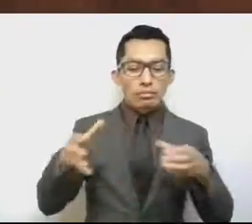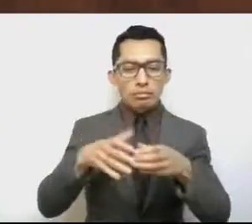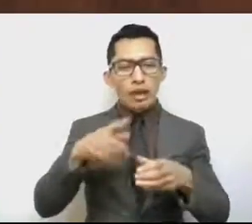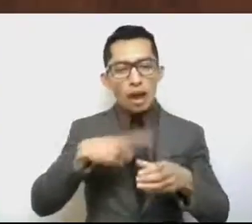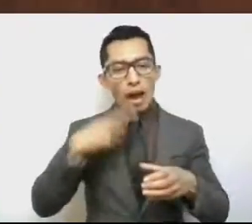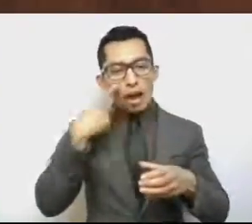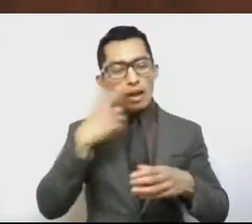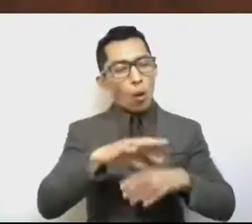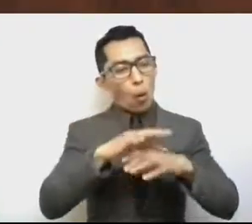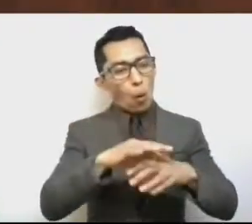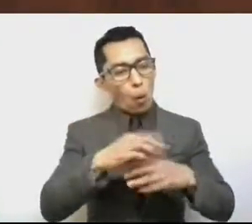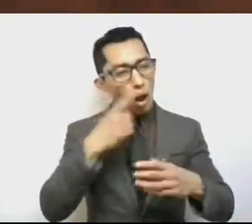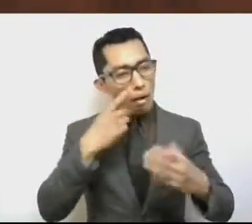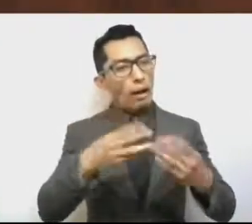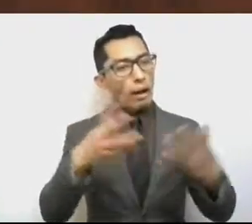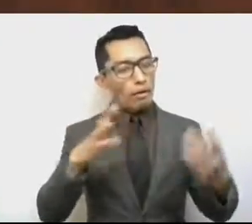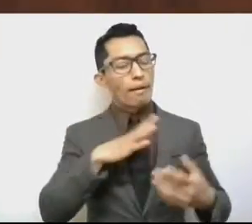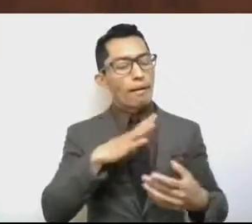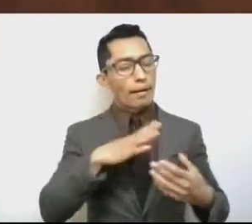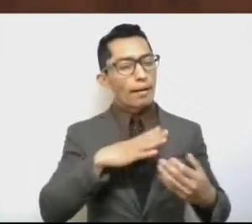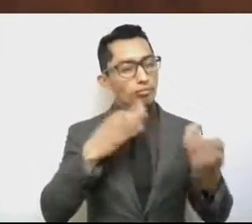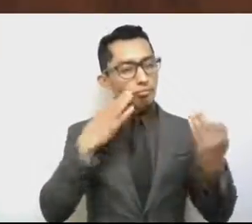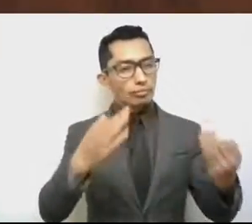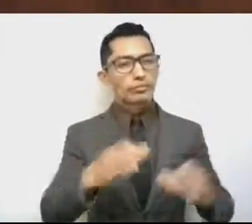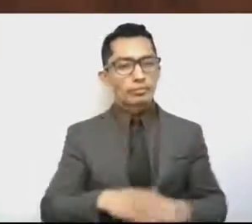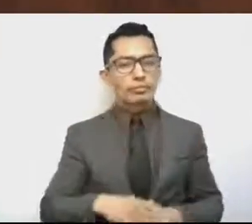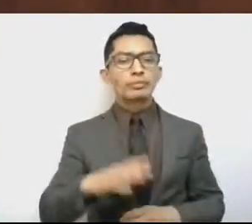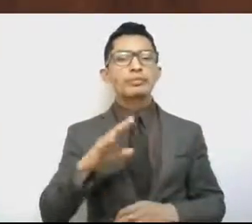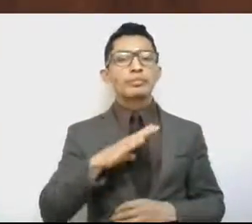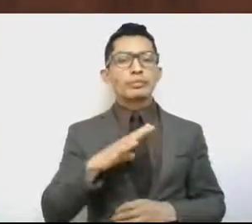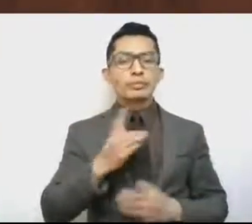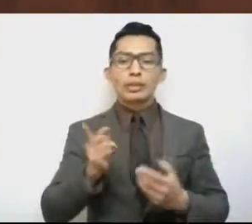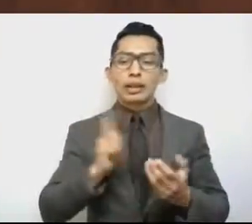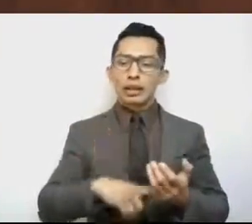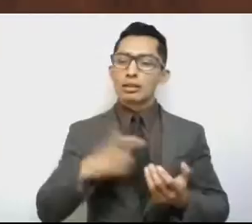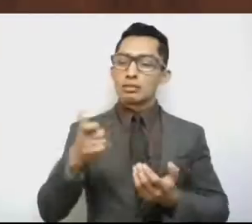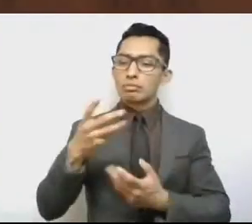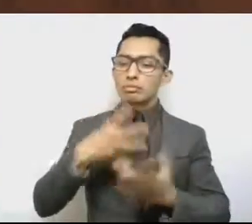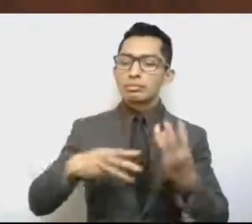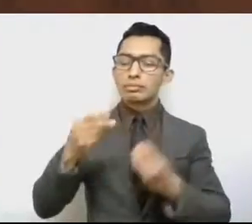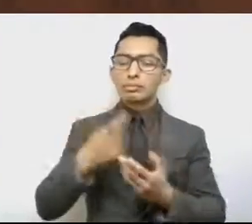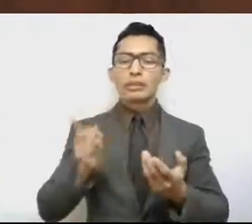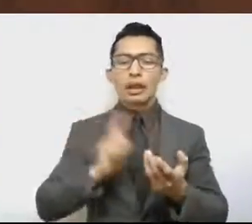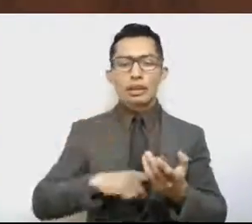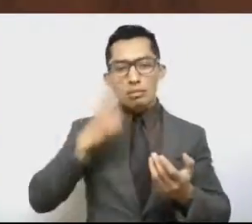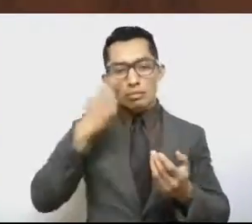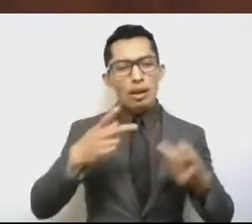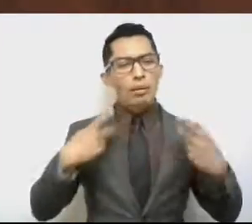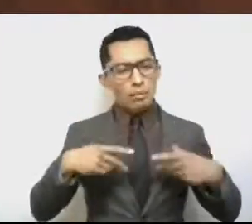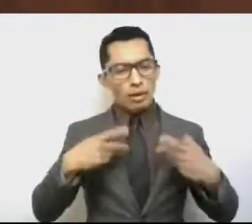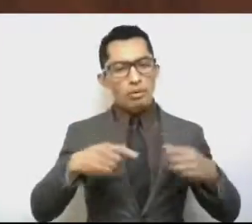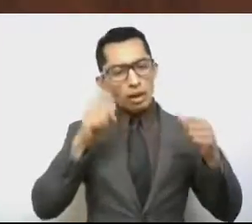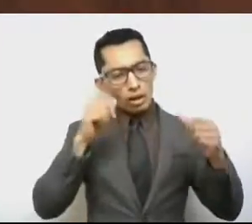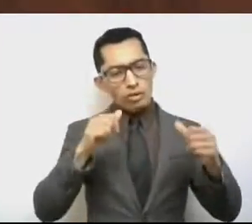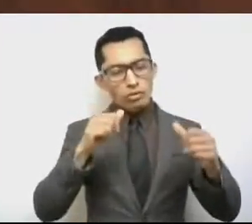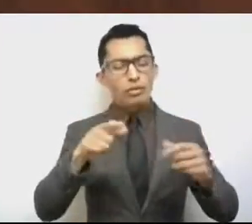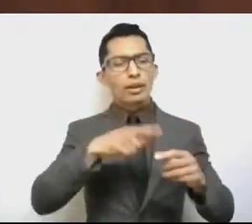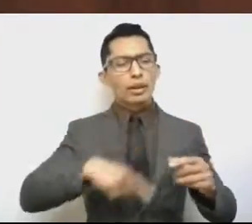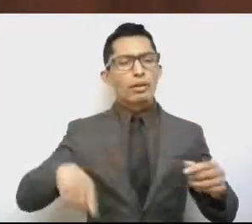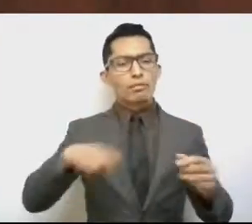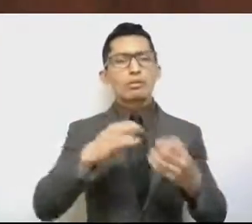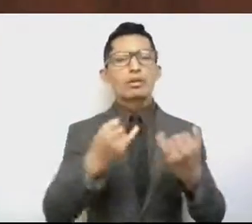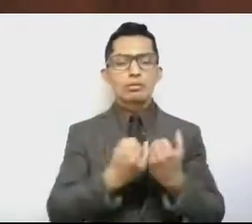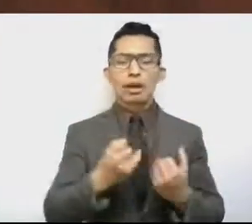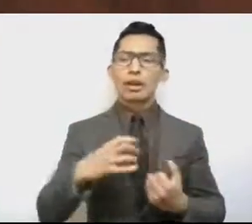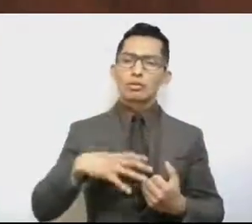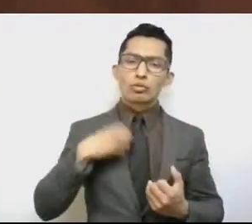notables, pues se ha colocado a las finanzas públicas al servicio de la ciudadanía y han sumado esfuerzos